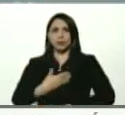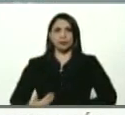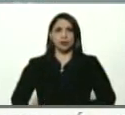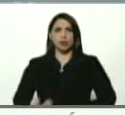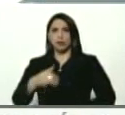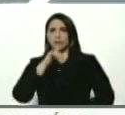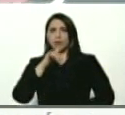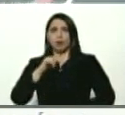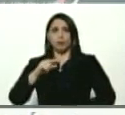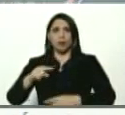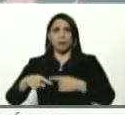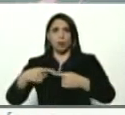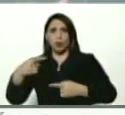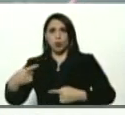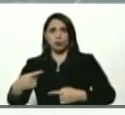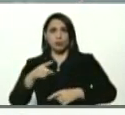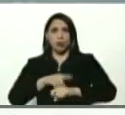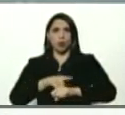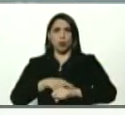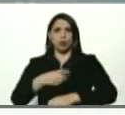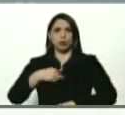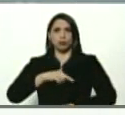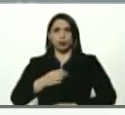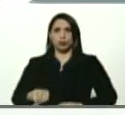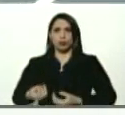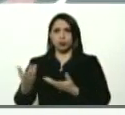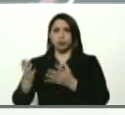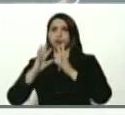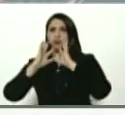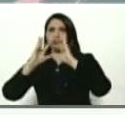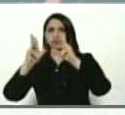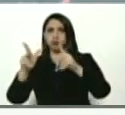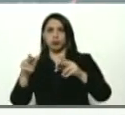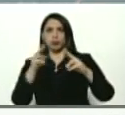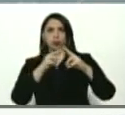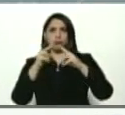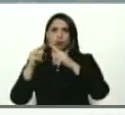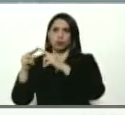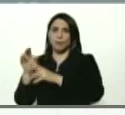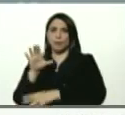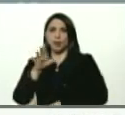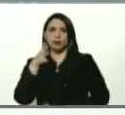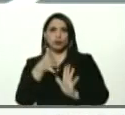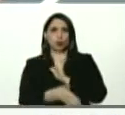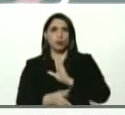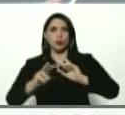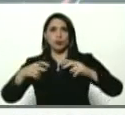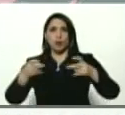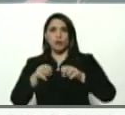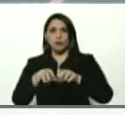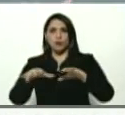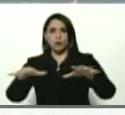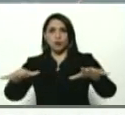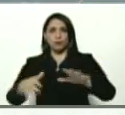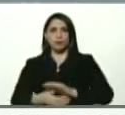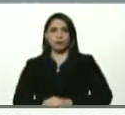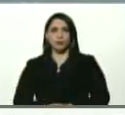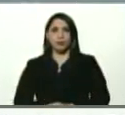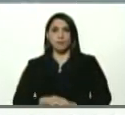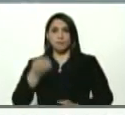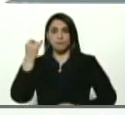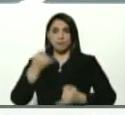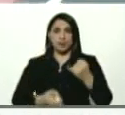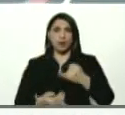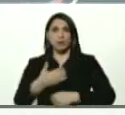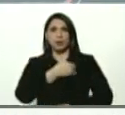próximas horas estaremos dando a conocer al país sobre este nuevo esquema. Finalmente,